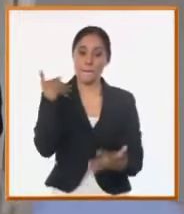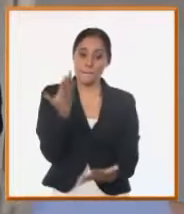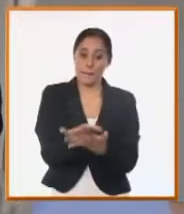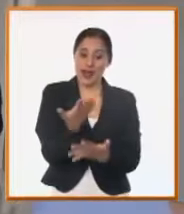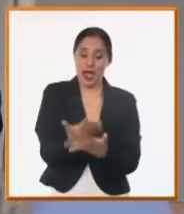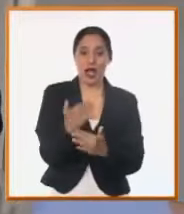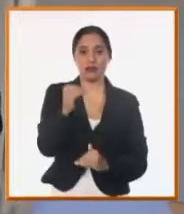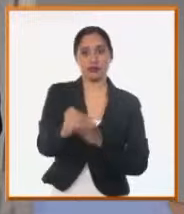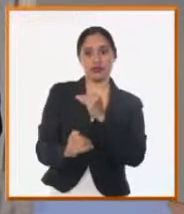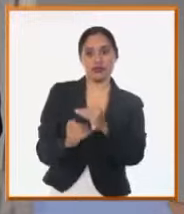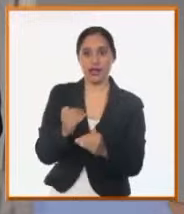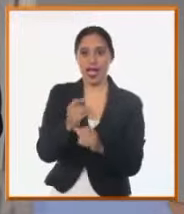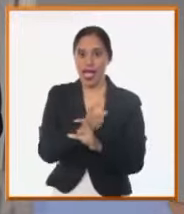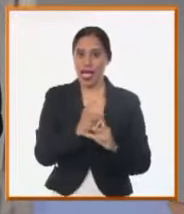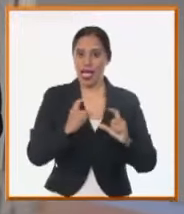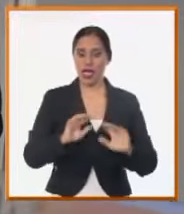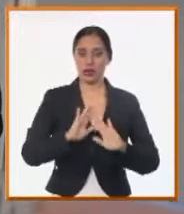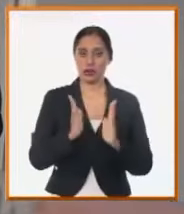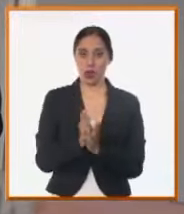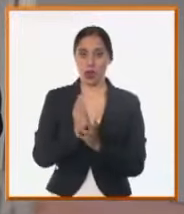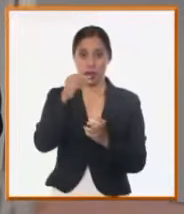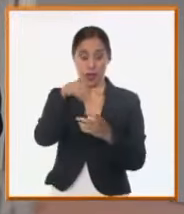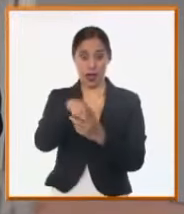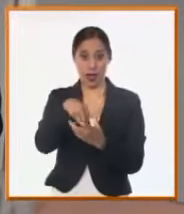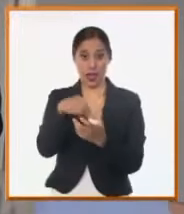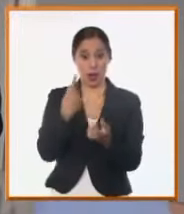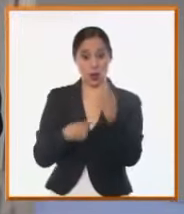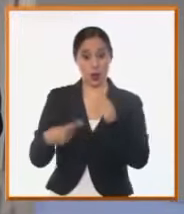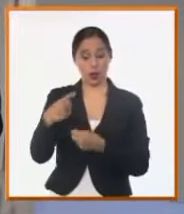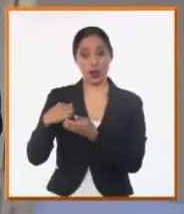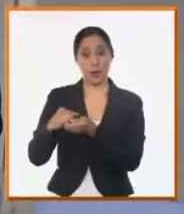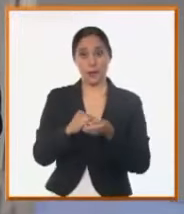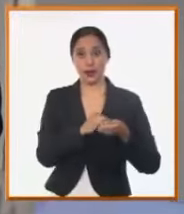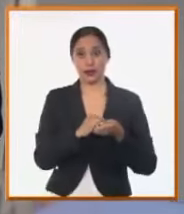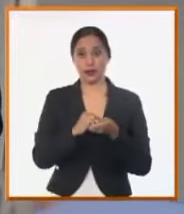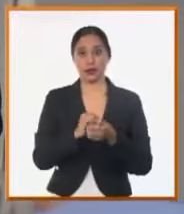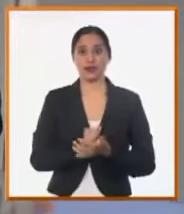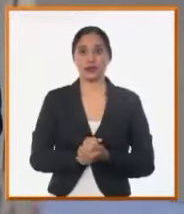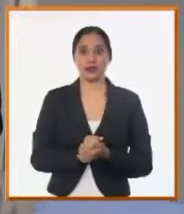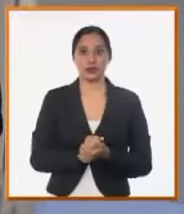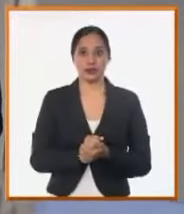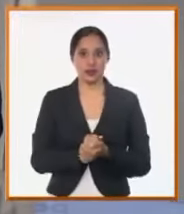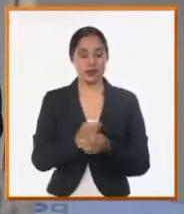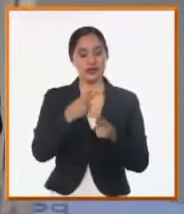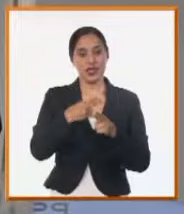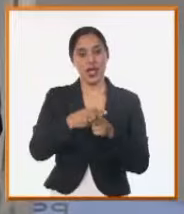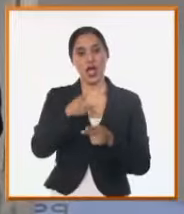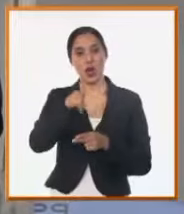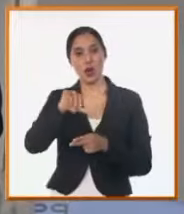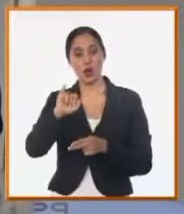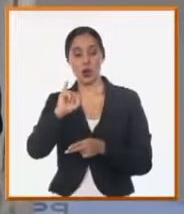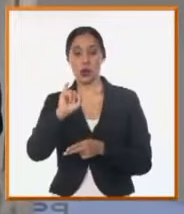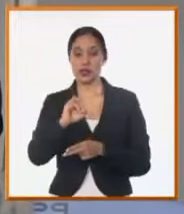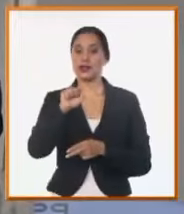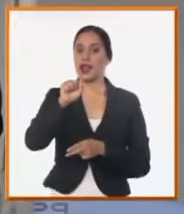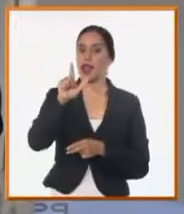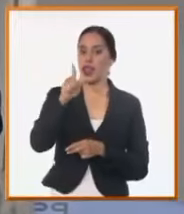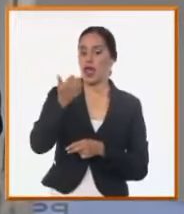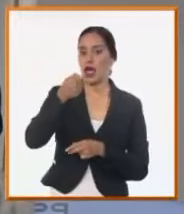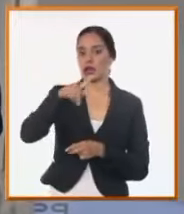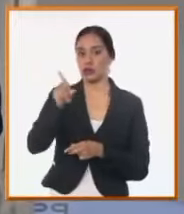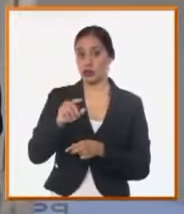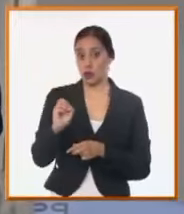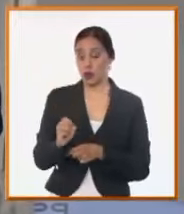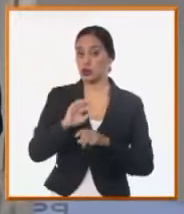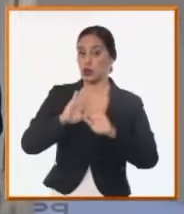Maragoto y se va a extender hasta Lázaro Acosta. sea, los compañeros... En zona de Luis Lazo, ¿no? Luis Lazo, que se le llama. primera Luis Lazo. Un y medio de Luis Lazo, por ahí. Y